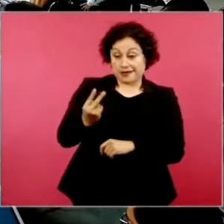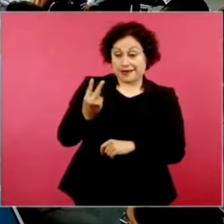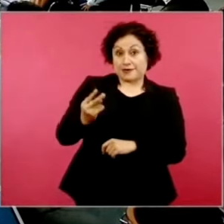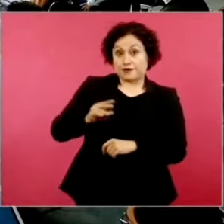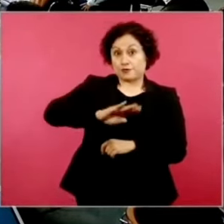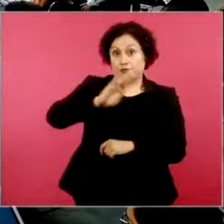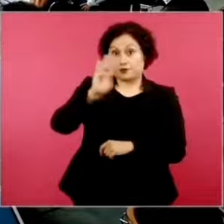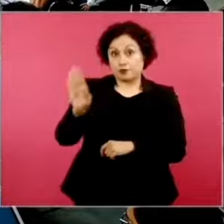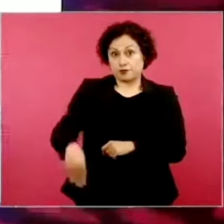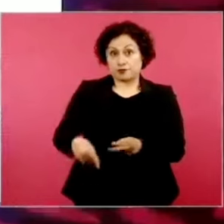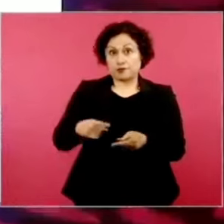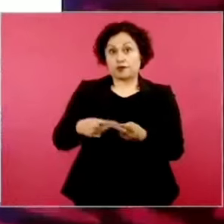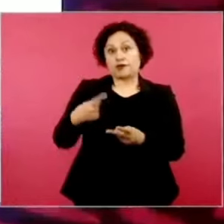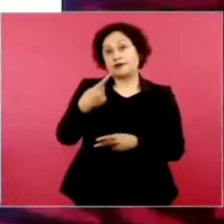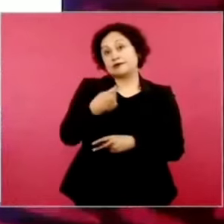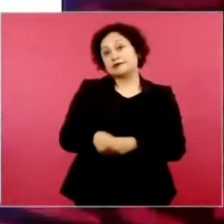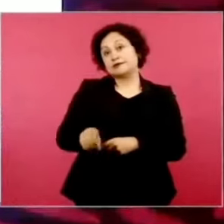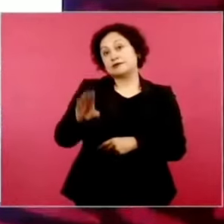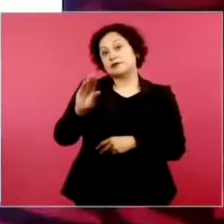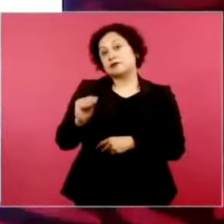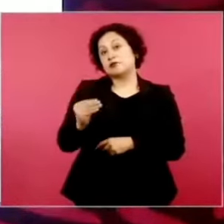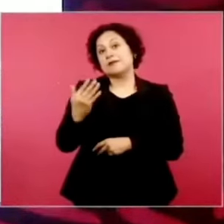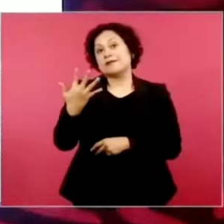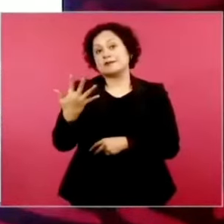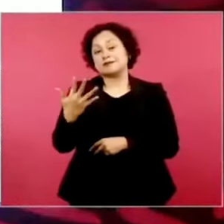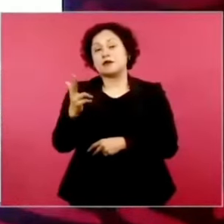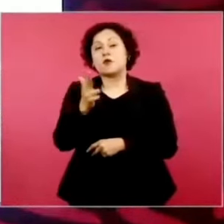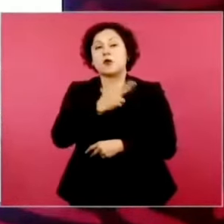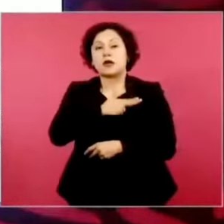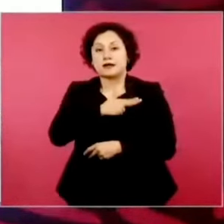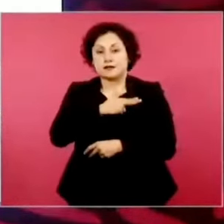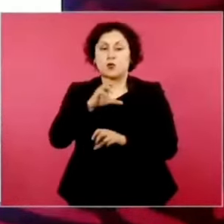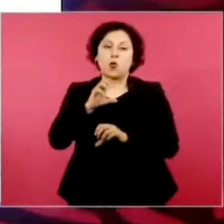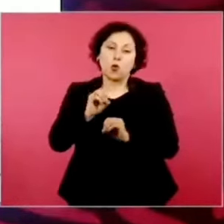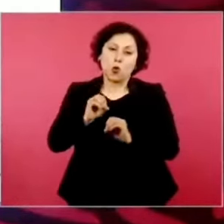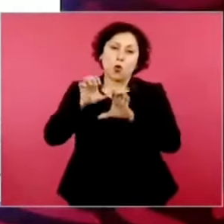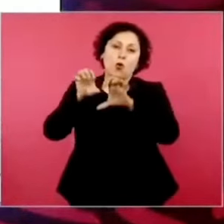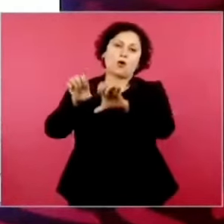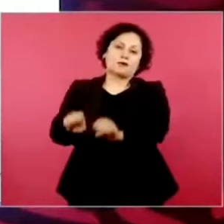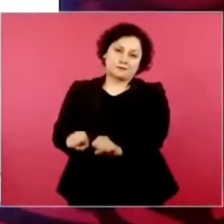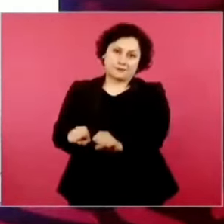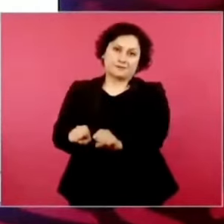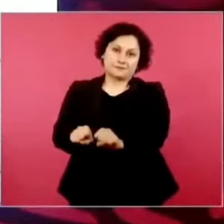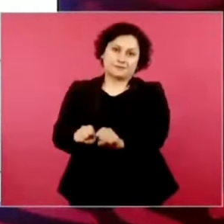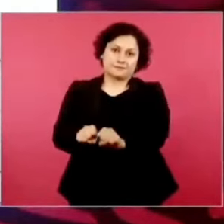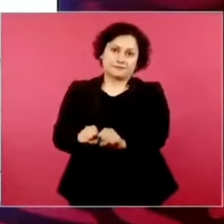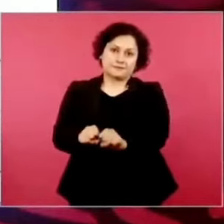195 heridos y detenidos. Hay una gran diferencia.